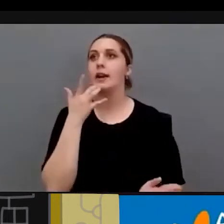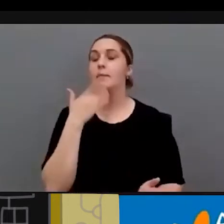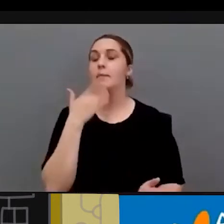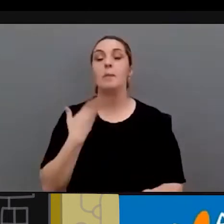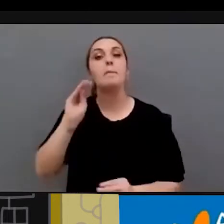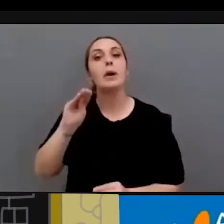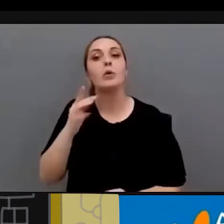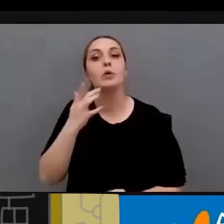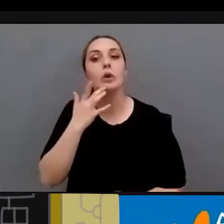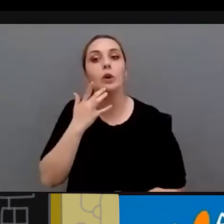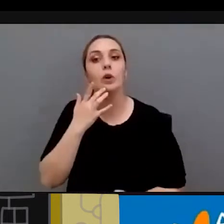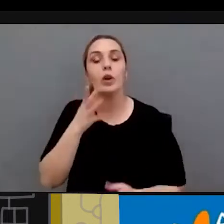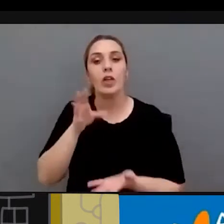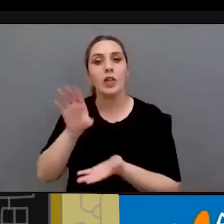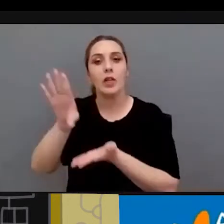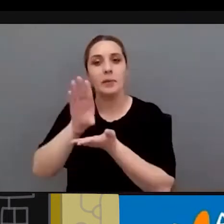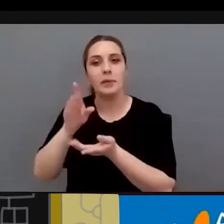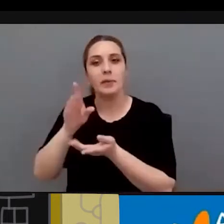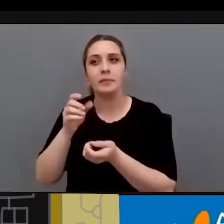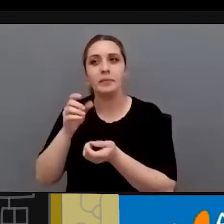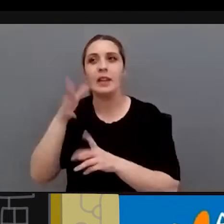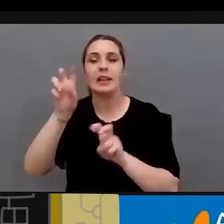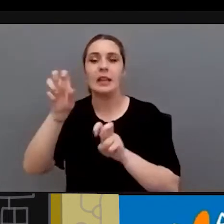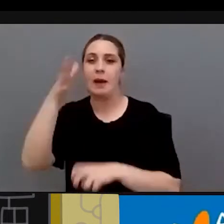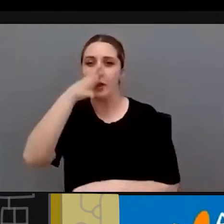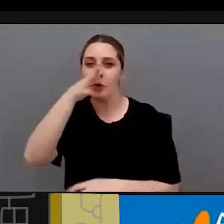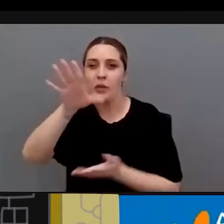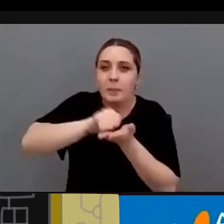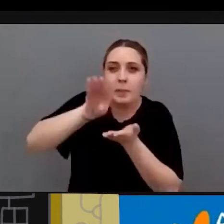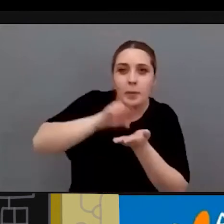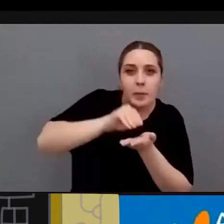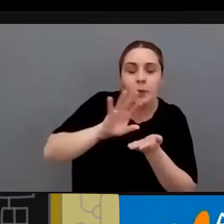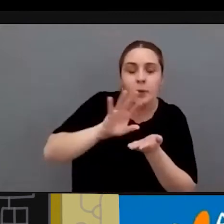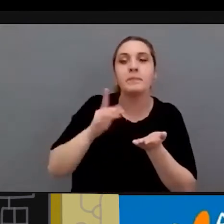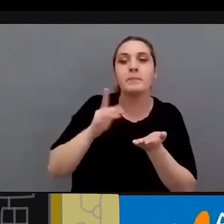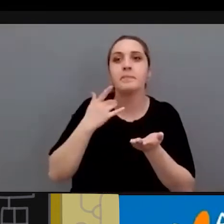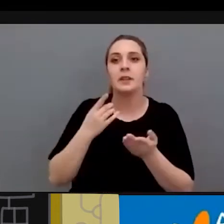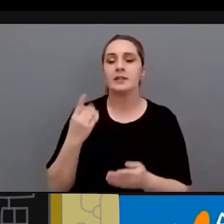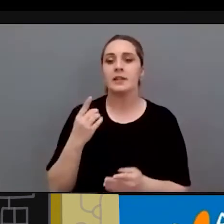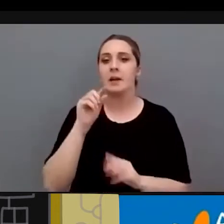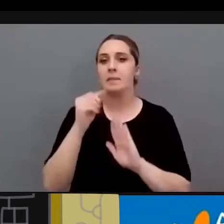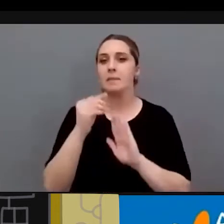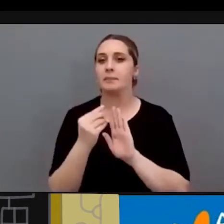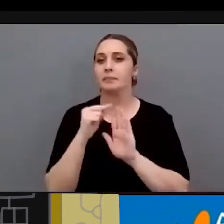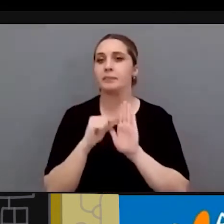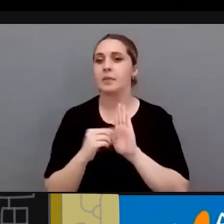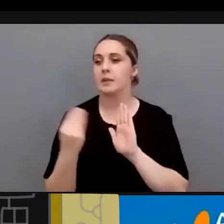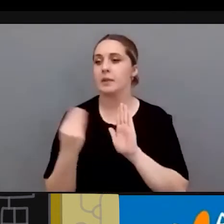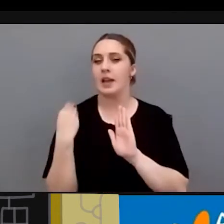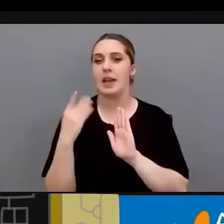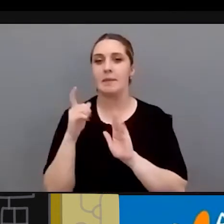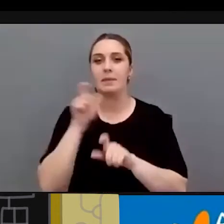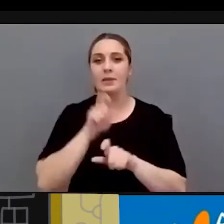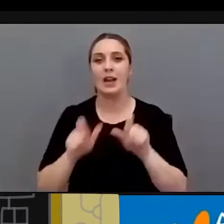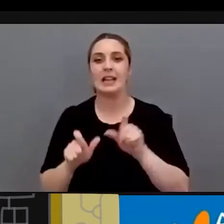capturar los datos respecto a las denuncias, es decir, los indicadores de las mujeres con discapacidad están claramente